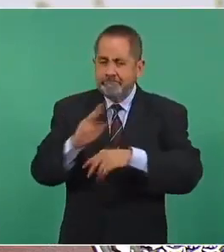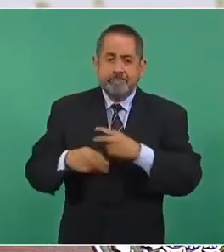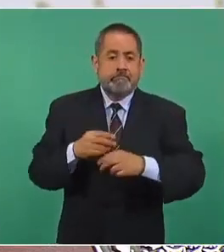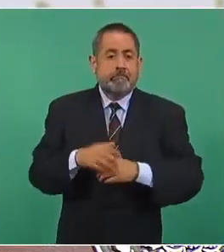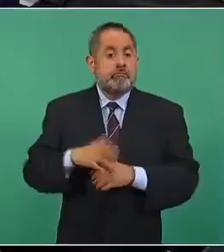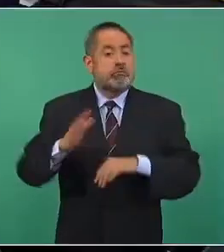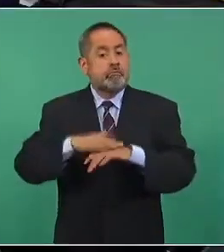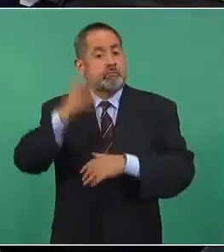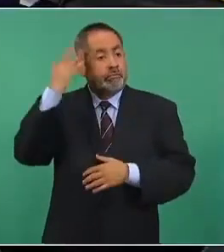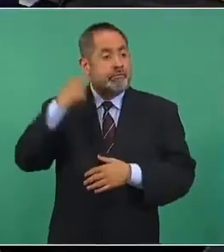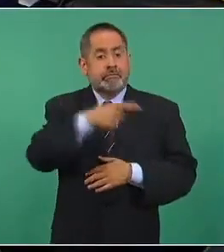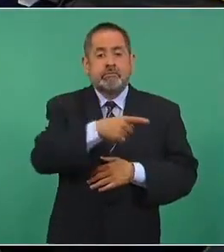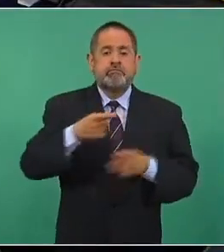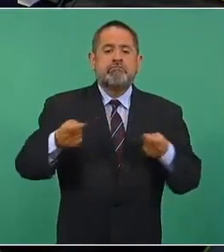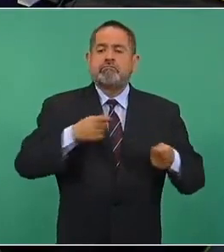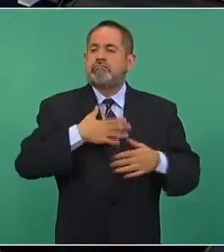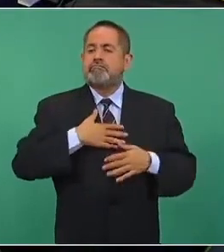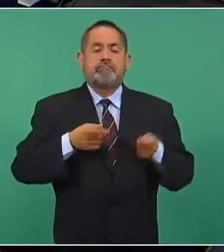dominaban los puertos